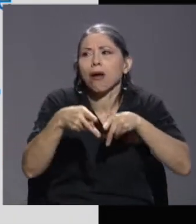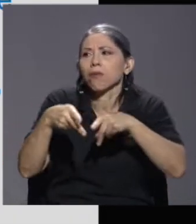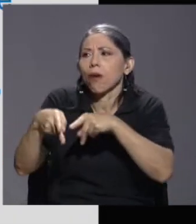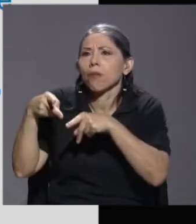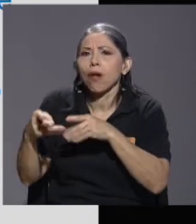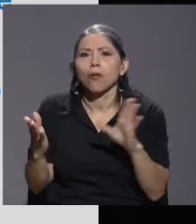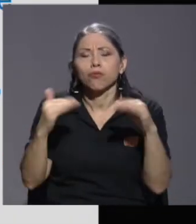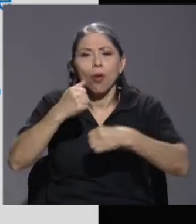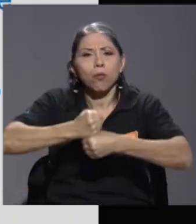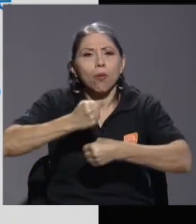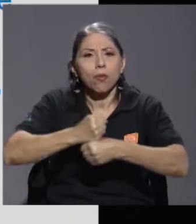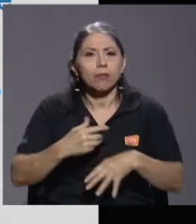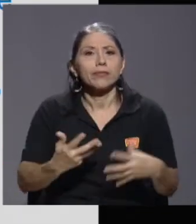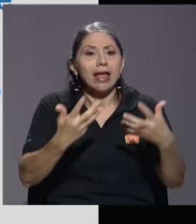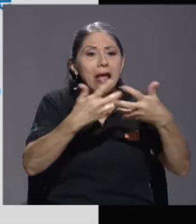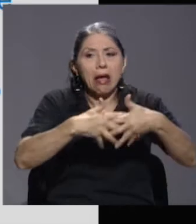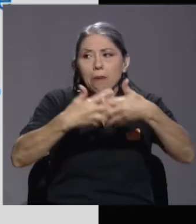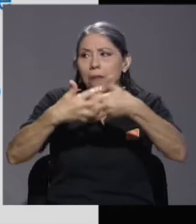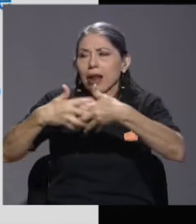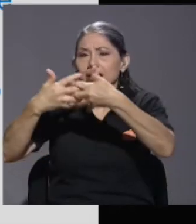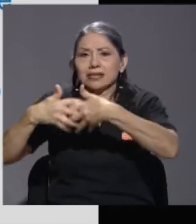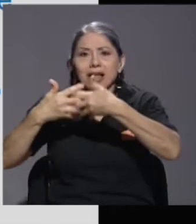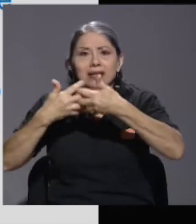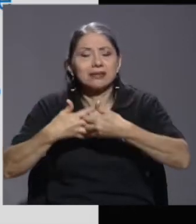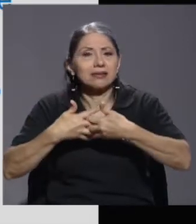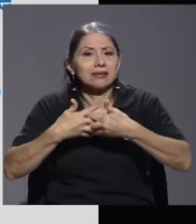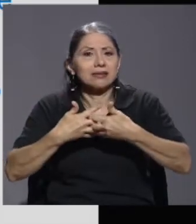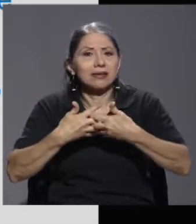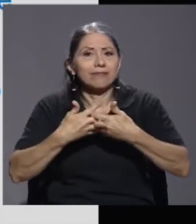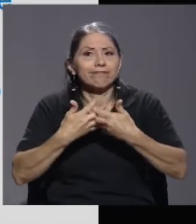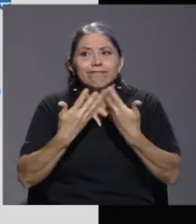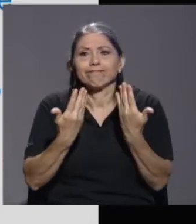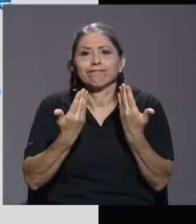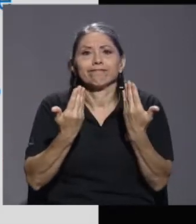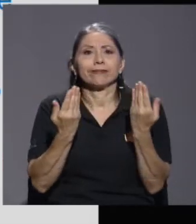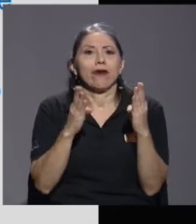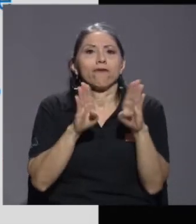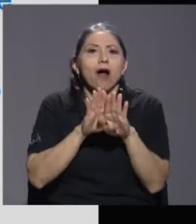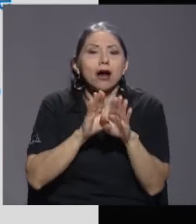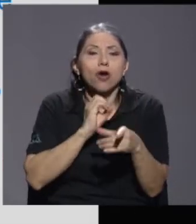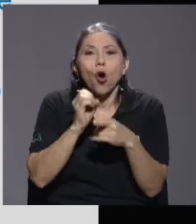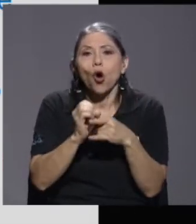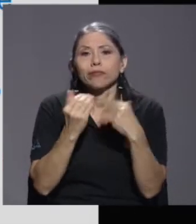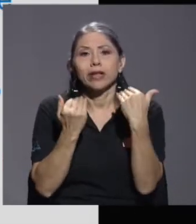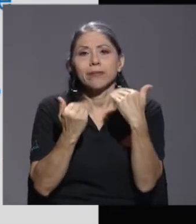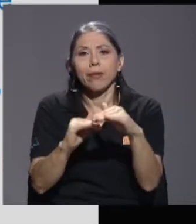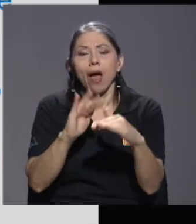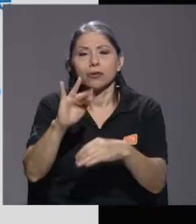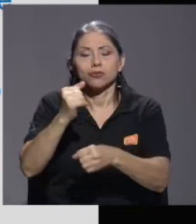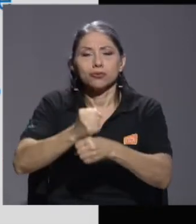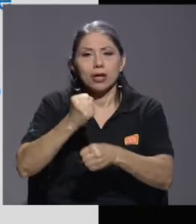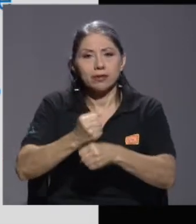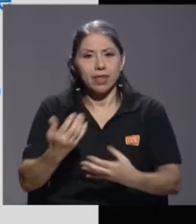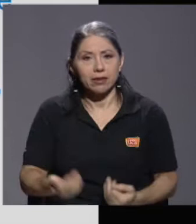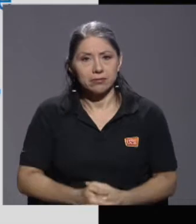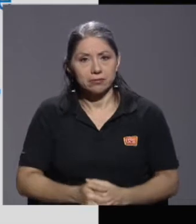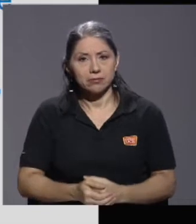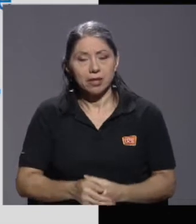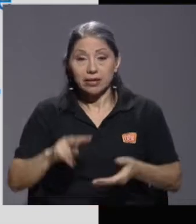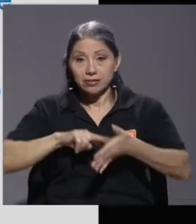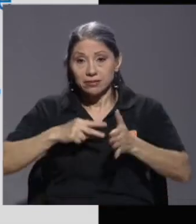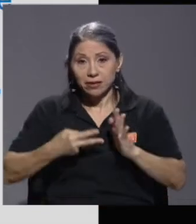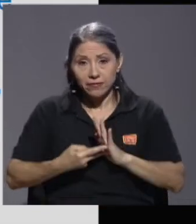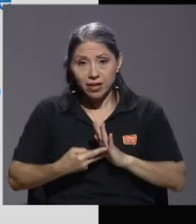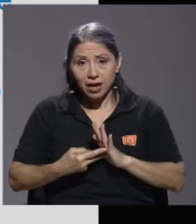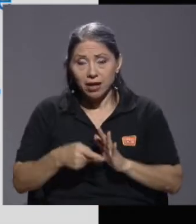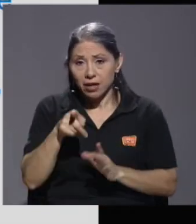enormes cantidades de empresas que han tenido que limitar o cerrar definitivamente sus actividades, lo cual nos indica que